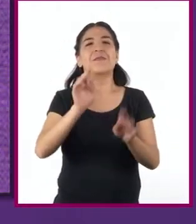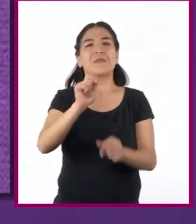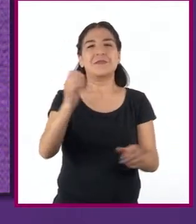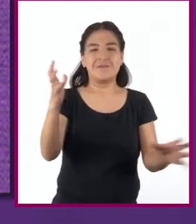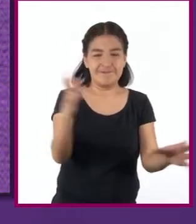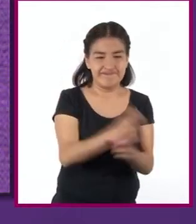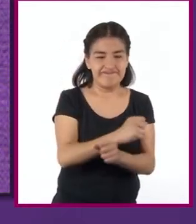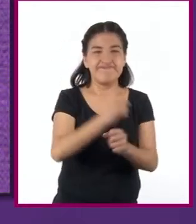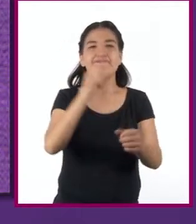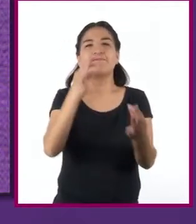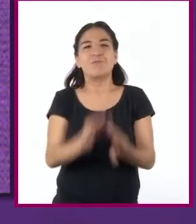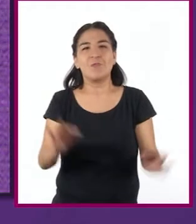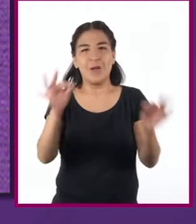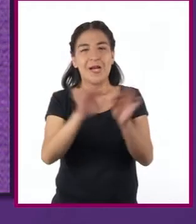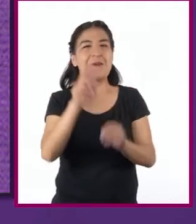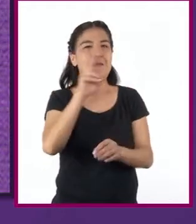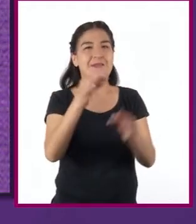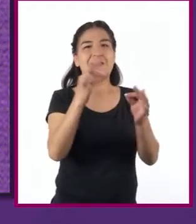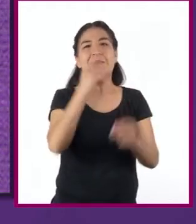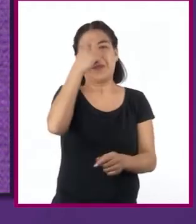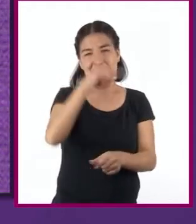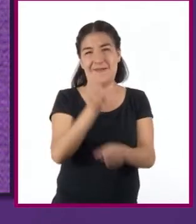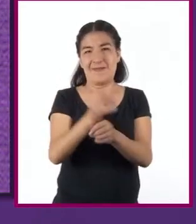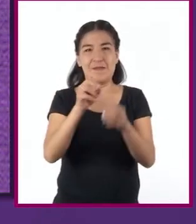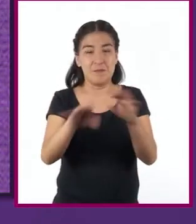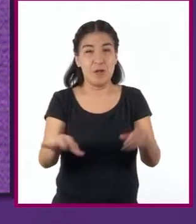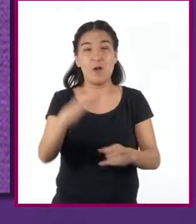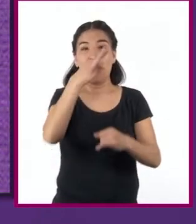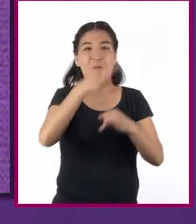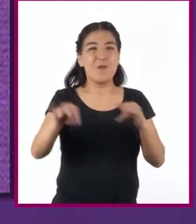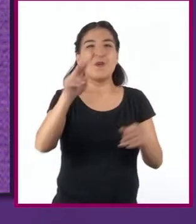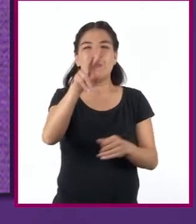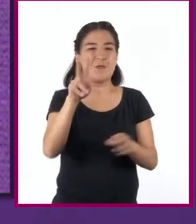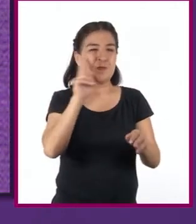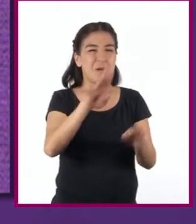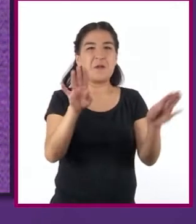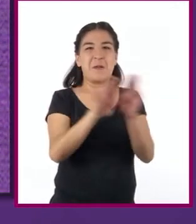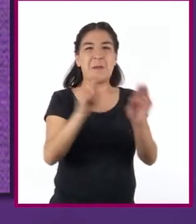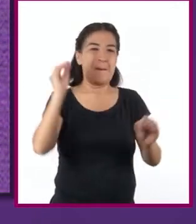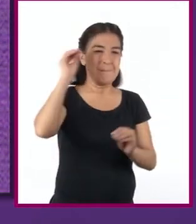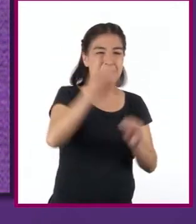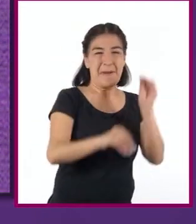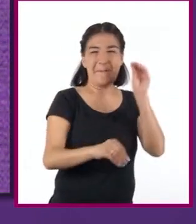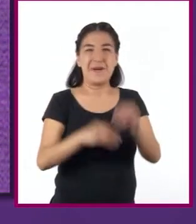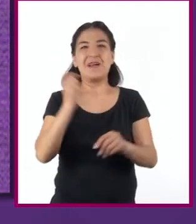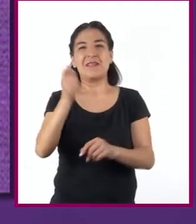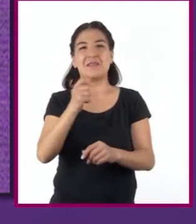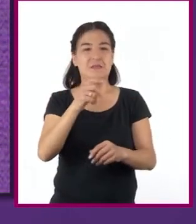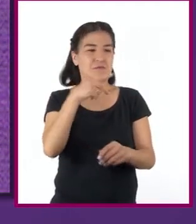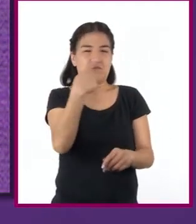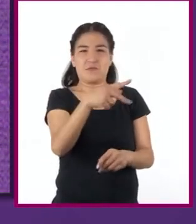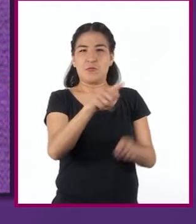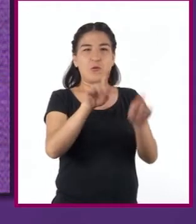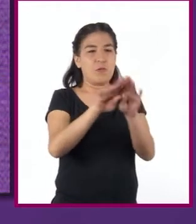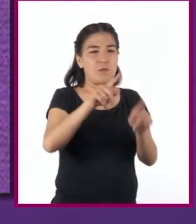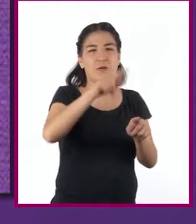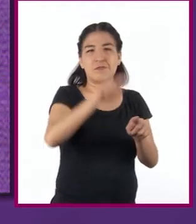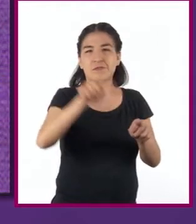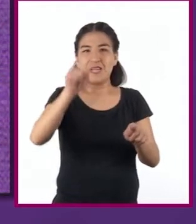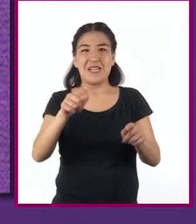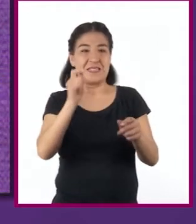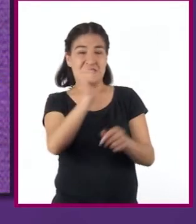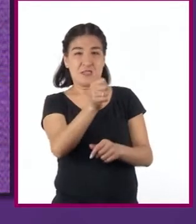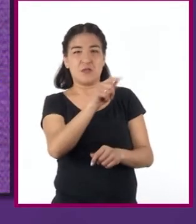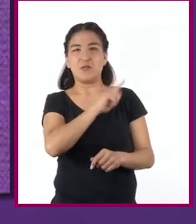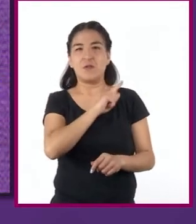relevante para el informe. Por último, no abuses de ellos. Los recursos gráficos por sí solos no dicen mucho.